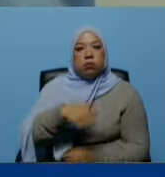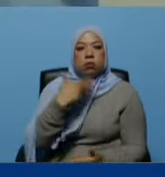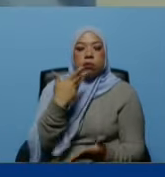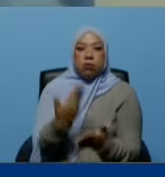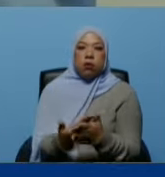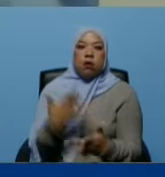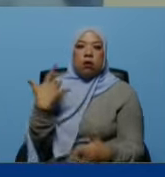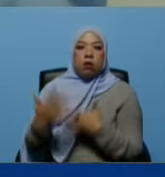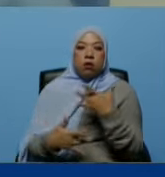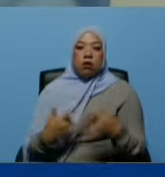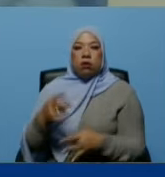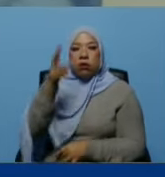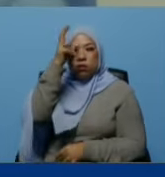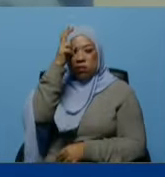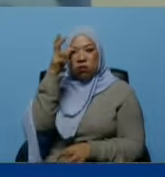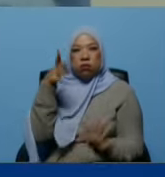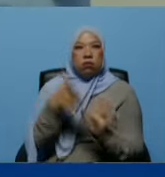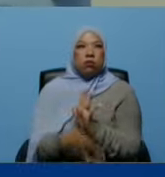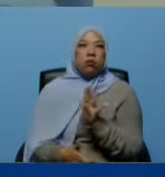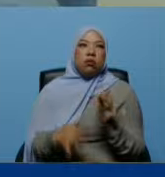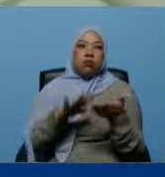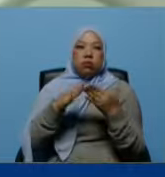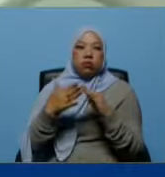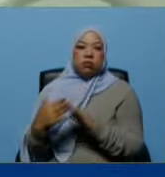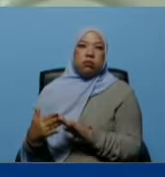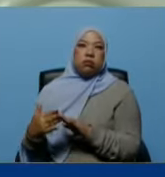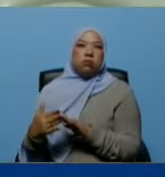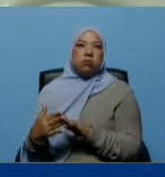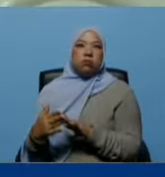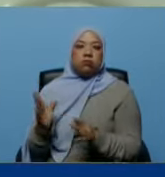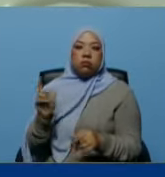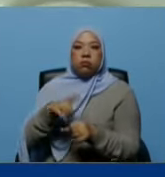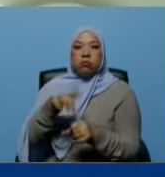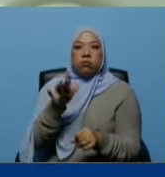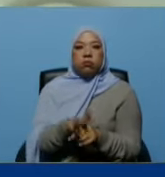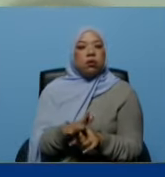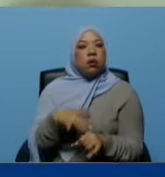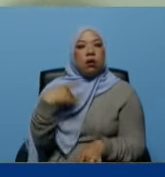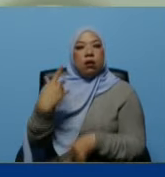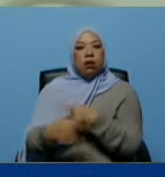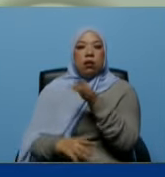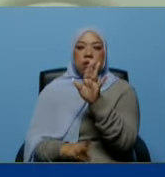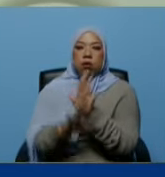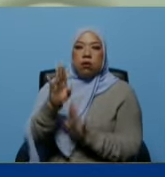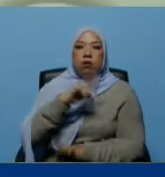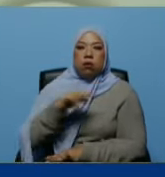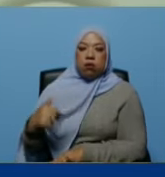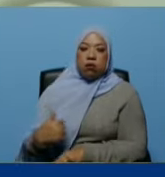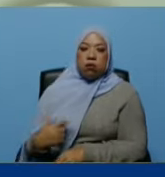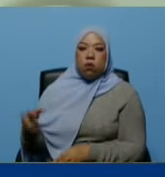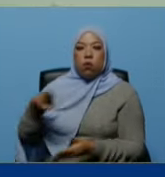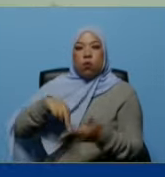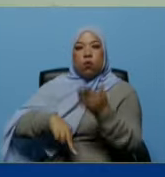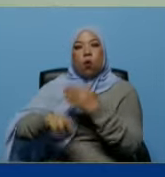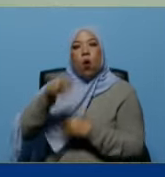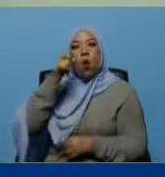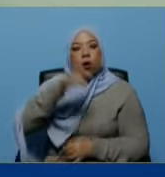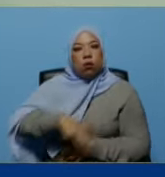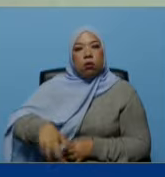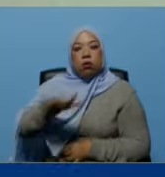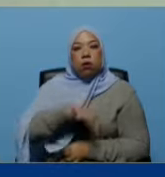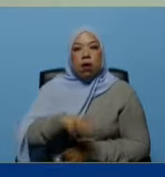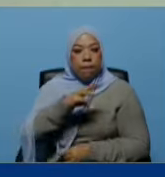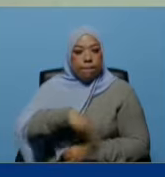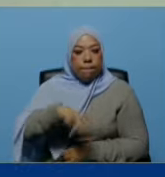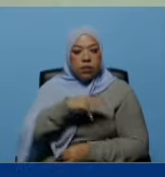aquí desde falcón desde coro para mostrarle este gran avance que usted ordenó en la recuperación de los espacios de